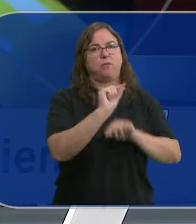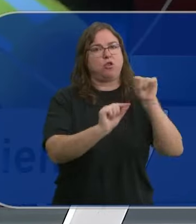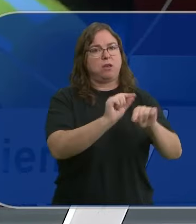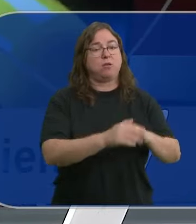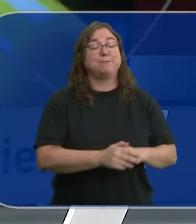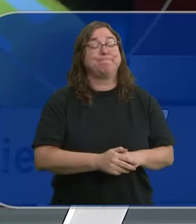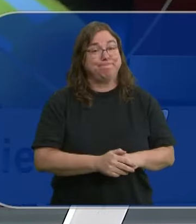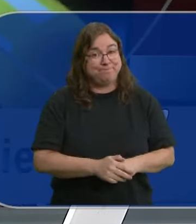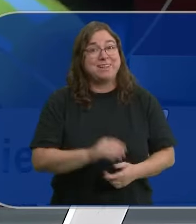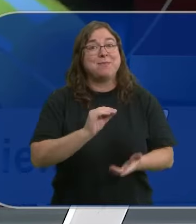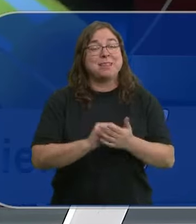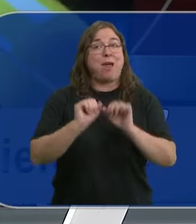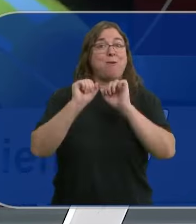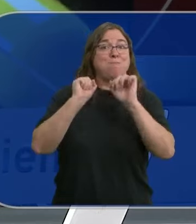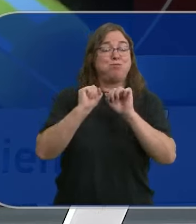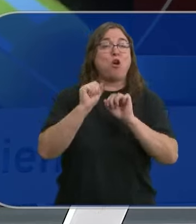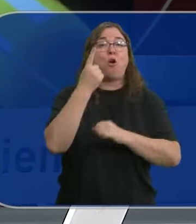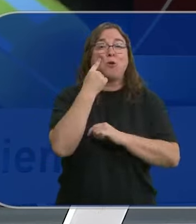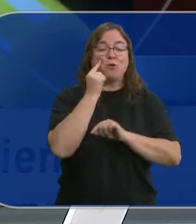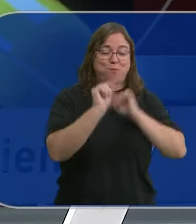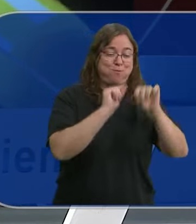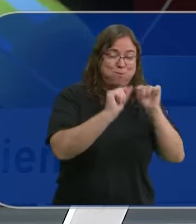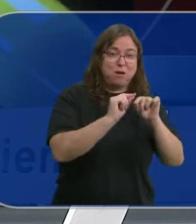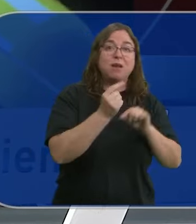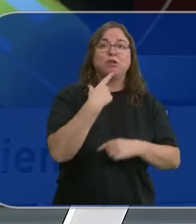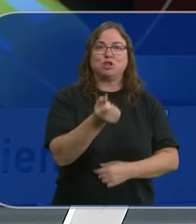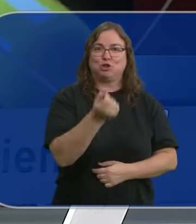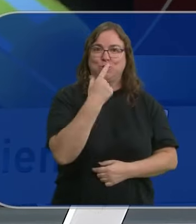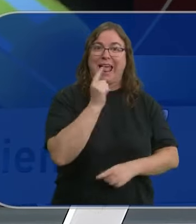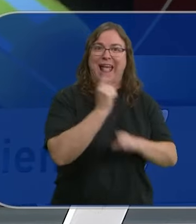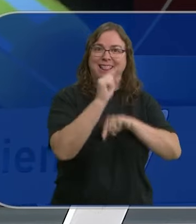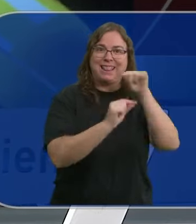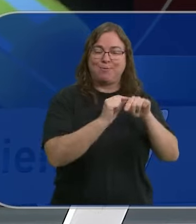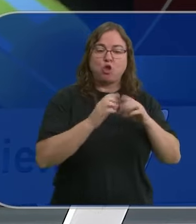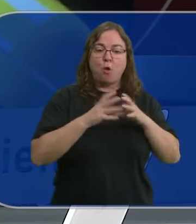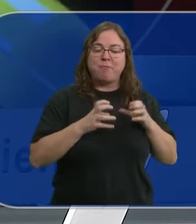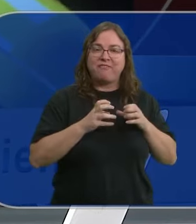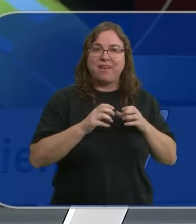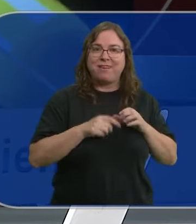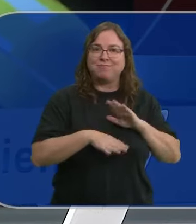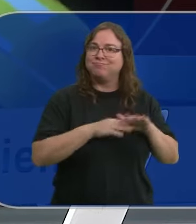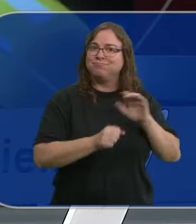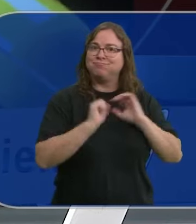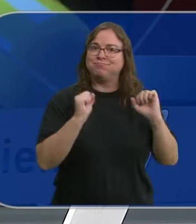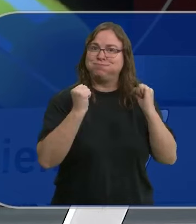La resistencia a los antimicrobianos, es decir a las bacterias que no se destruyen a pesar de tomar un antibiótico es ya una amenaza para la salud y una